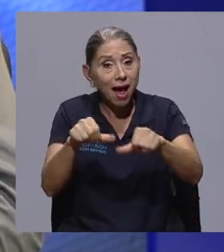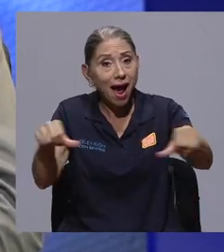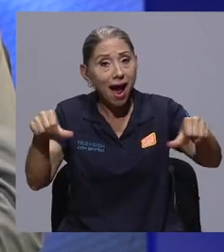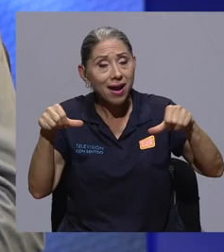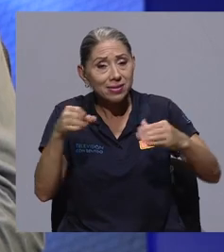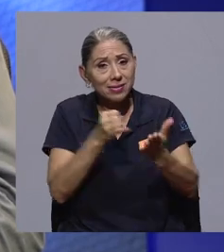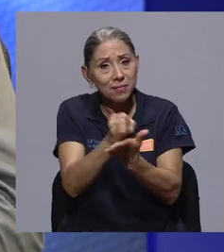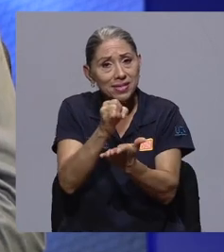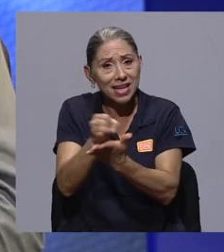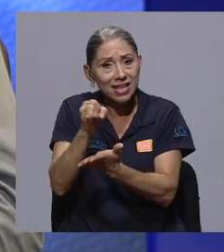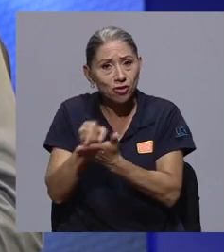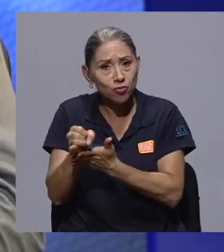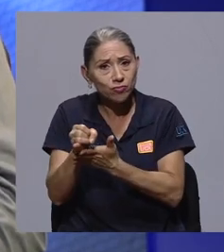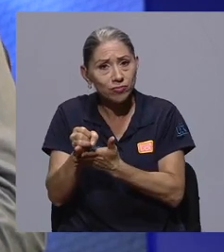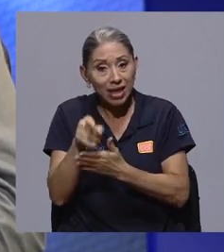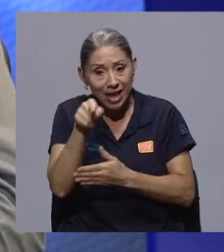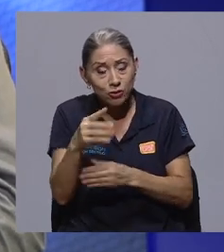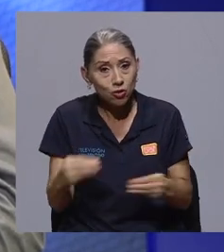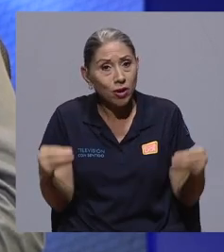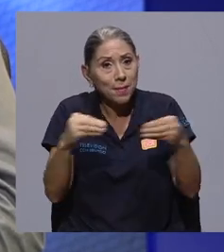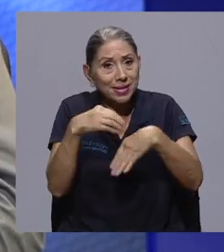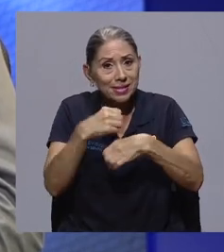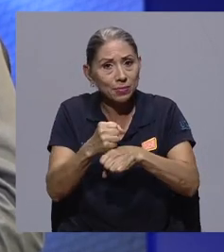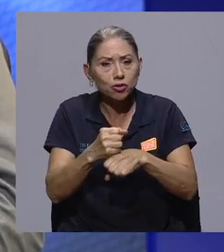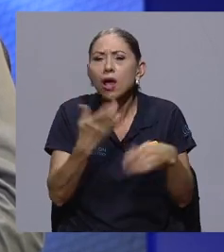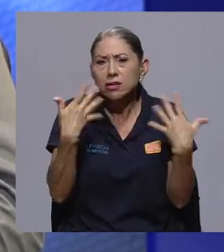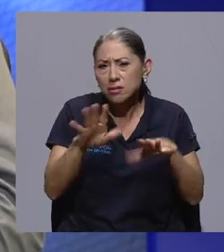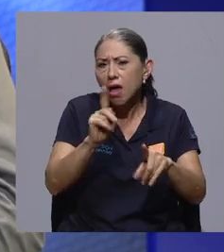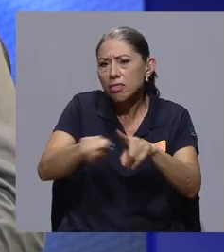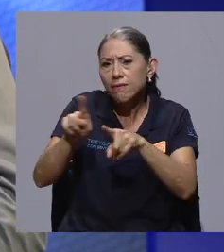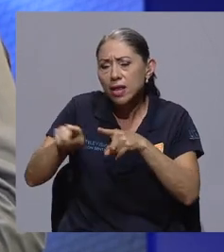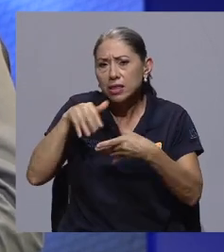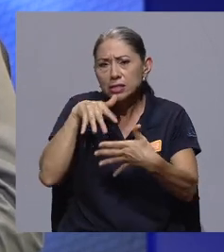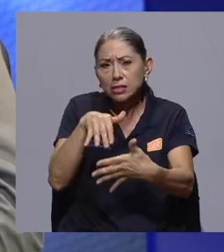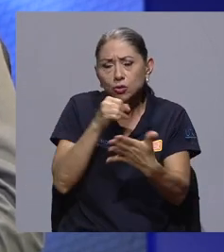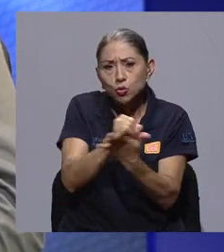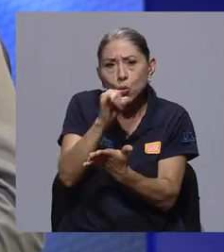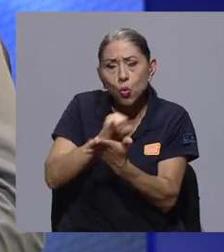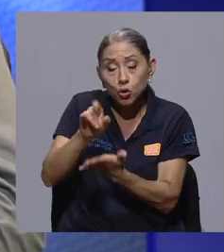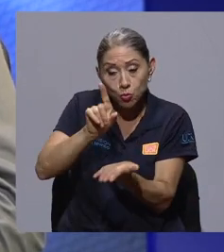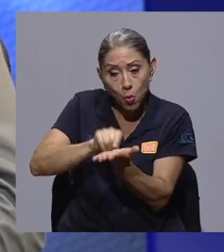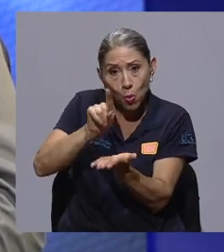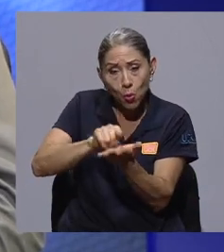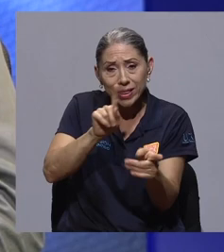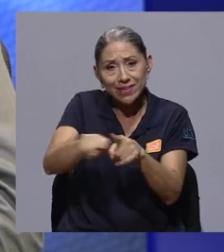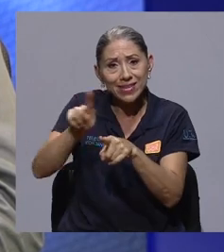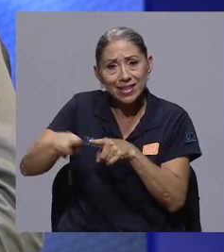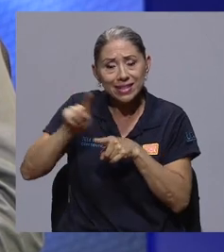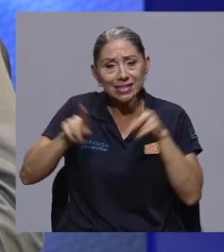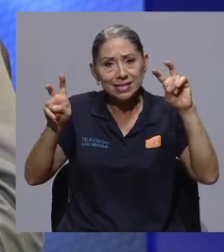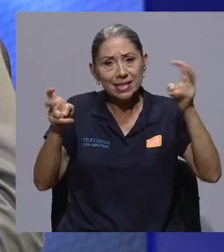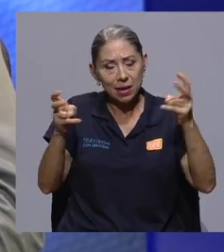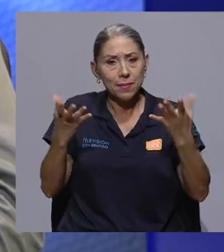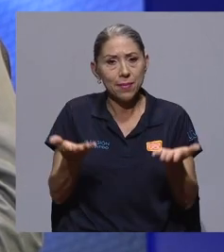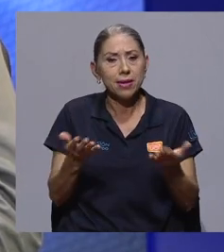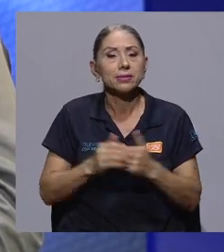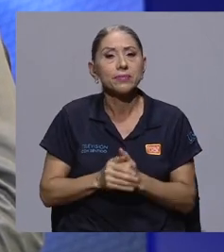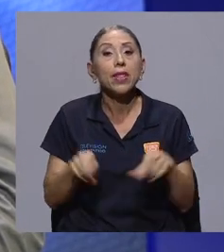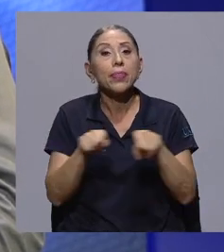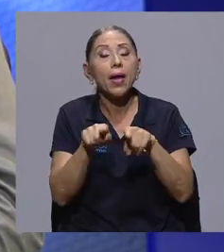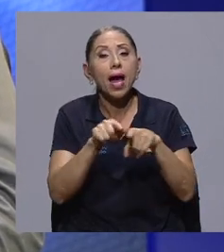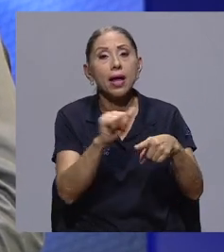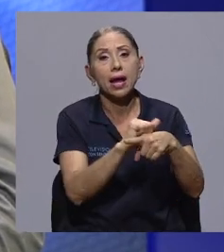áreas principalmente de investigación, es de lo que más realizamos. Hemos hecho varios estudios y tenemos varias publicaciones sobre diferentes temas relacionados.